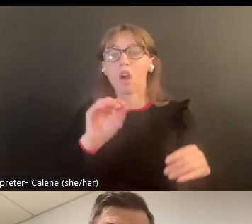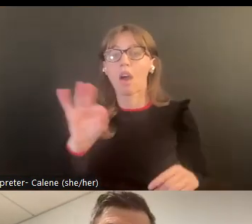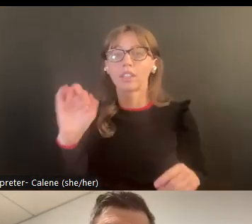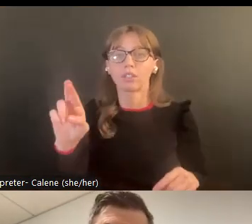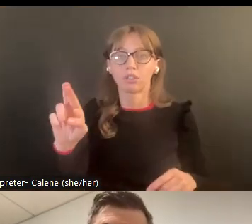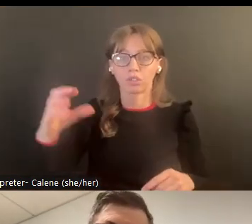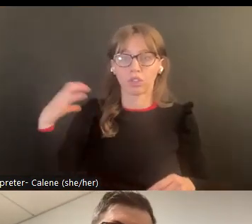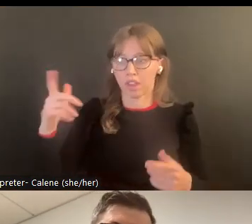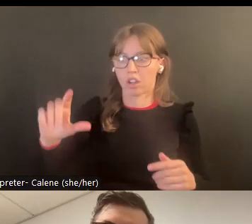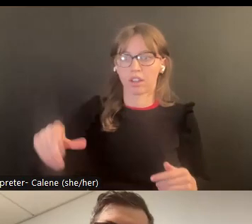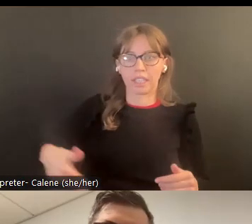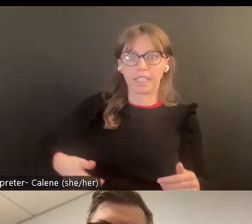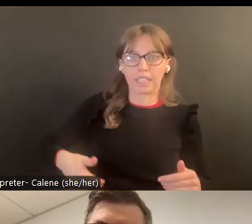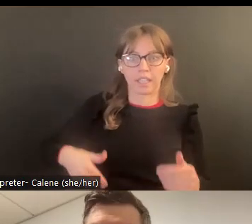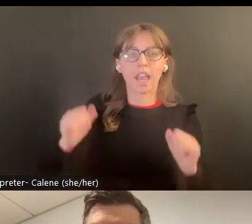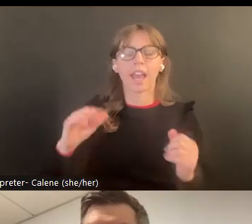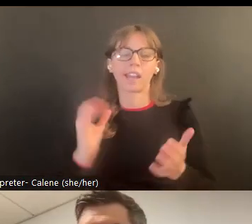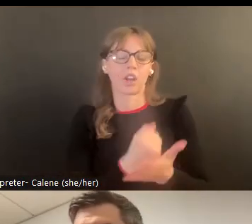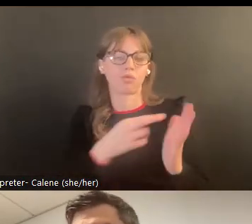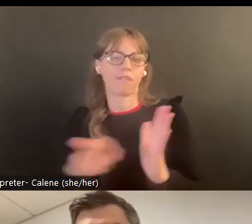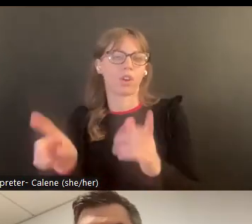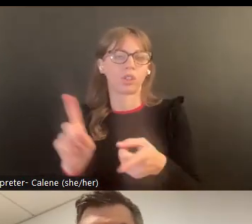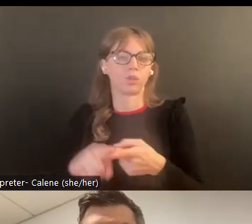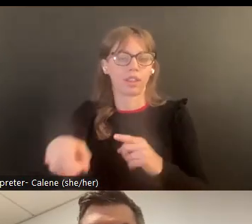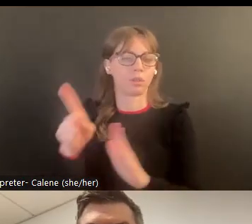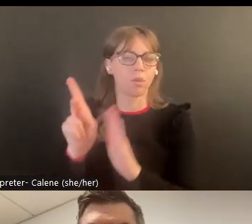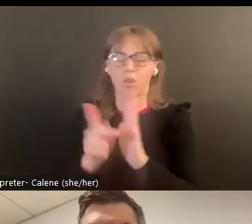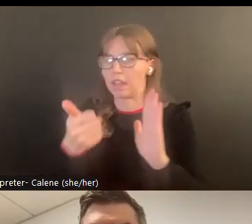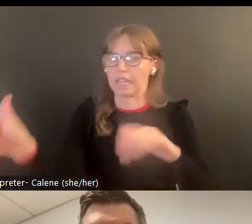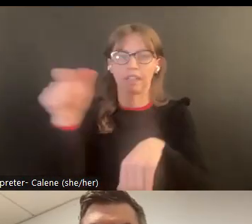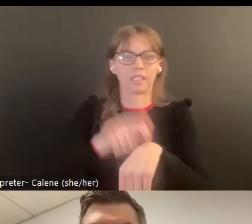una bandera roja para poder entonces implementar un Lab.